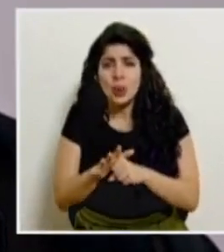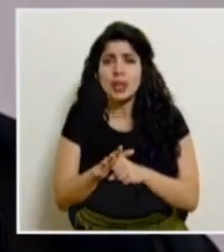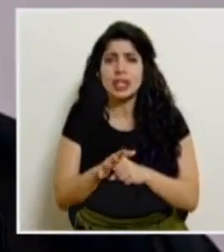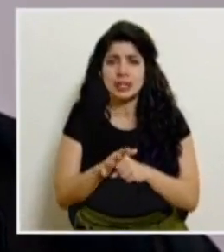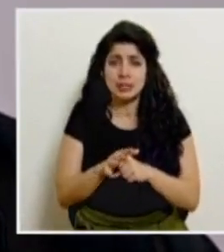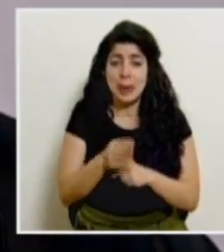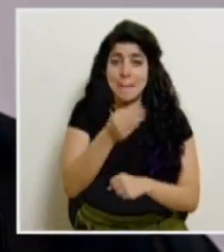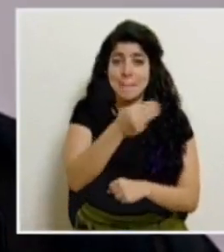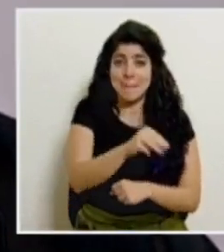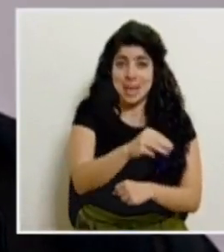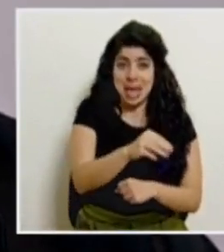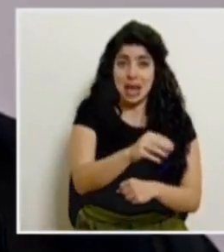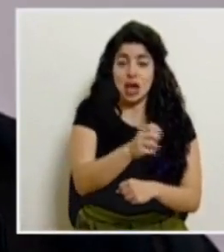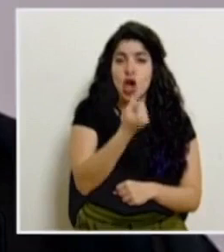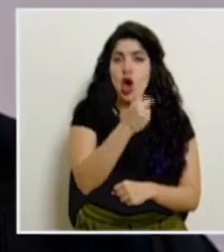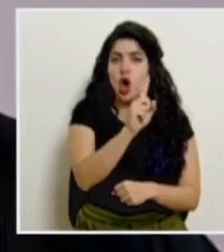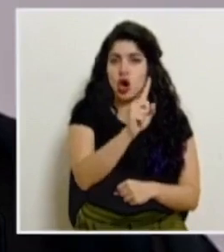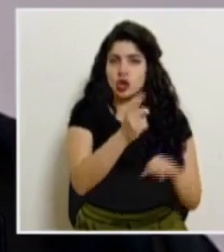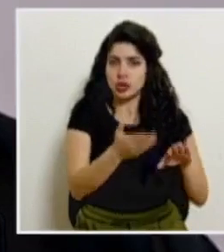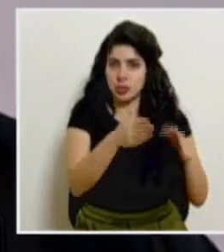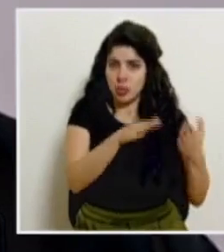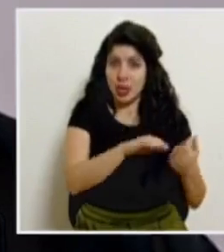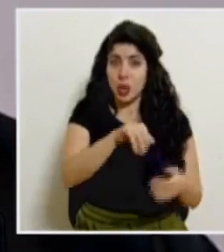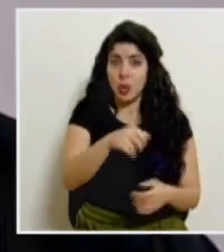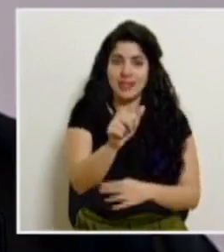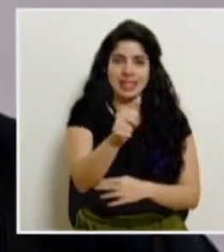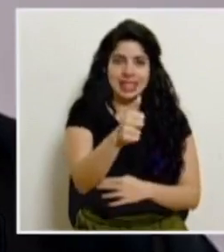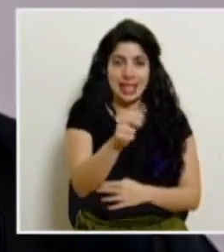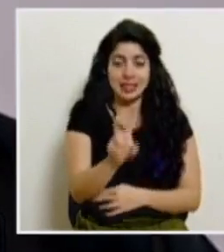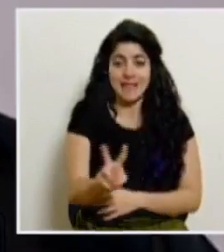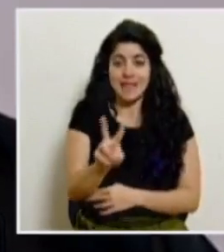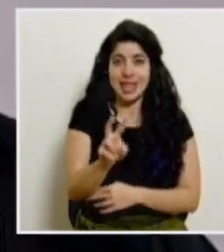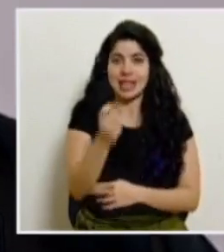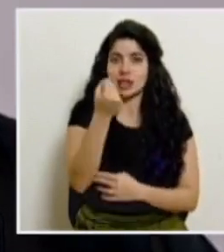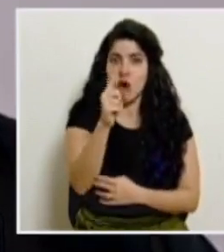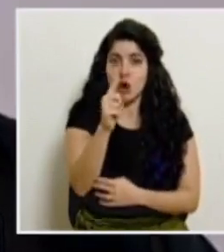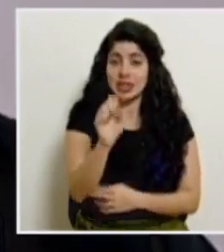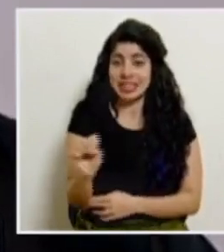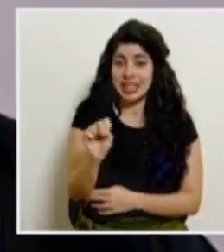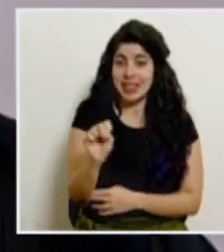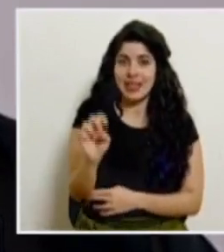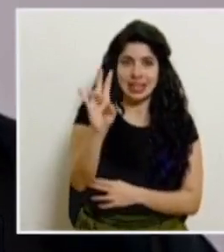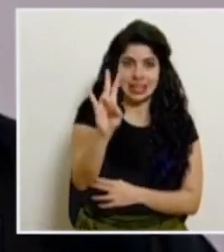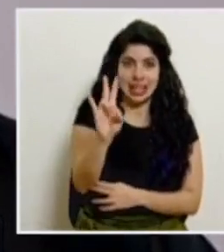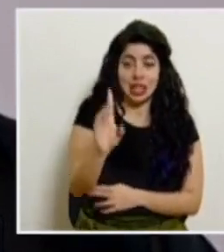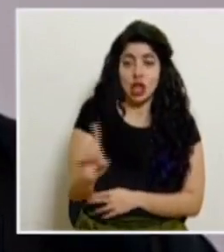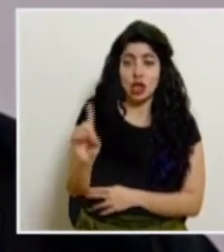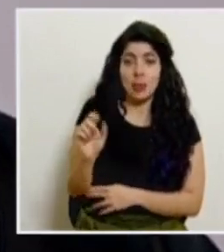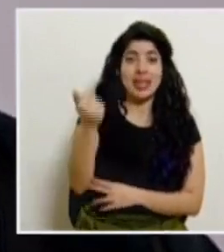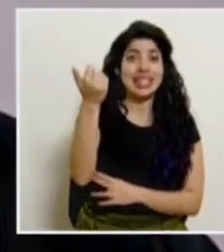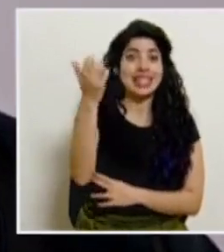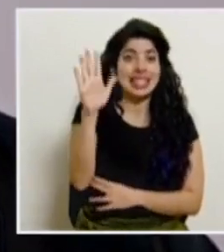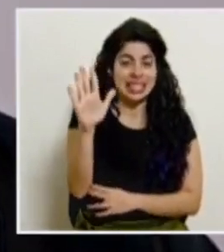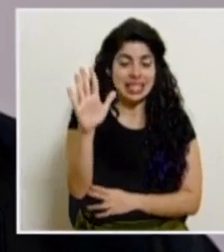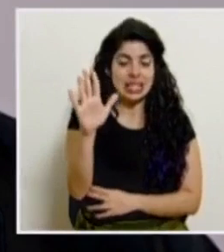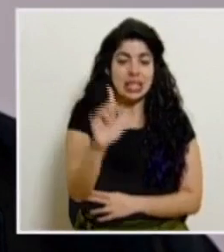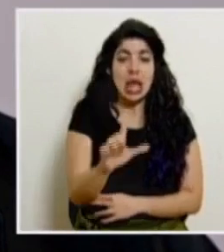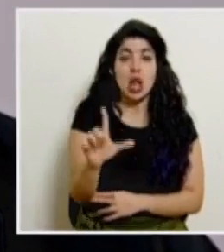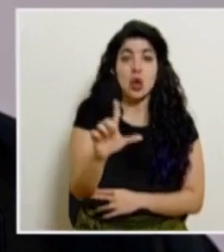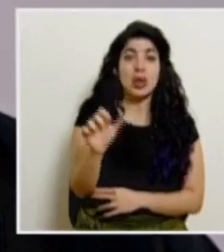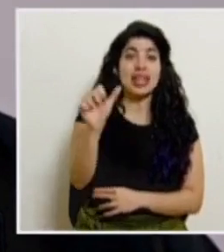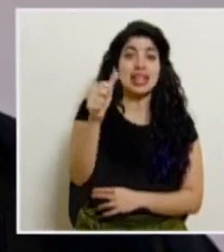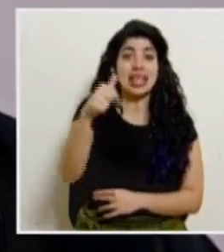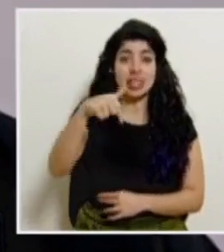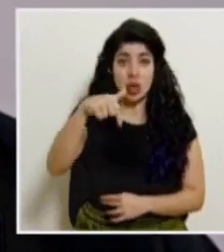el miércoles se reportaron 11 decesos el jueves 10 el viernes 11 el sábado 7 el domingo 15 el lunes